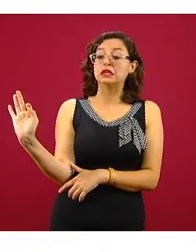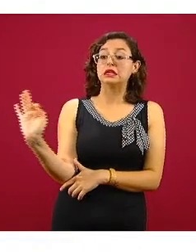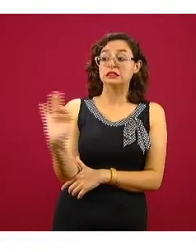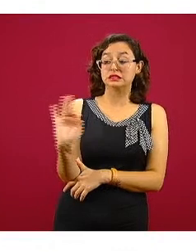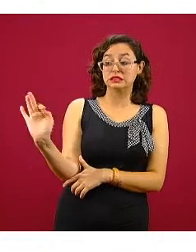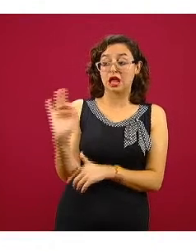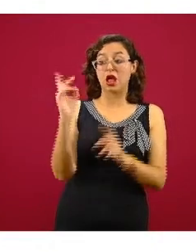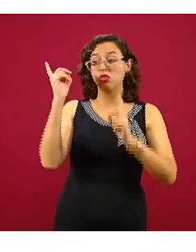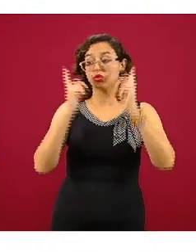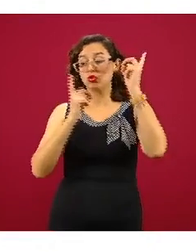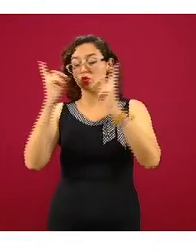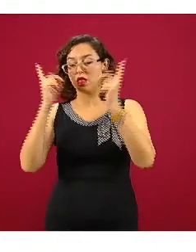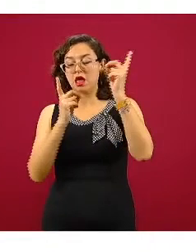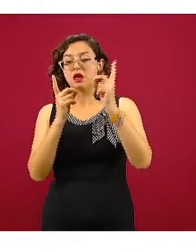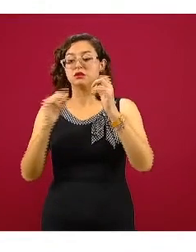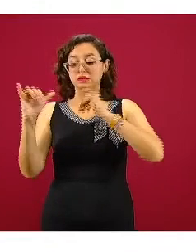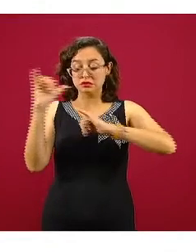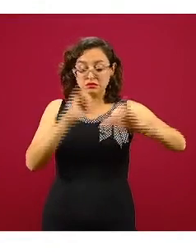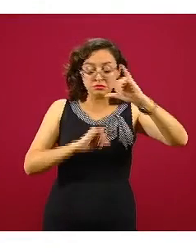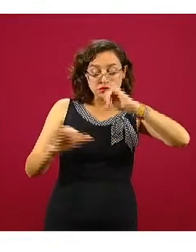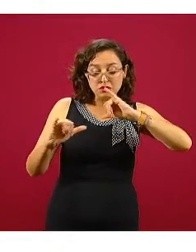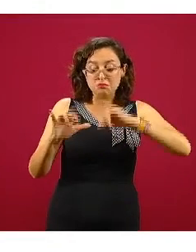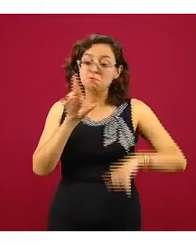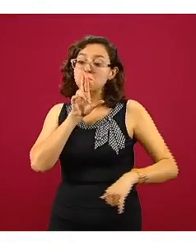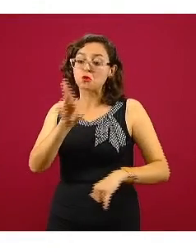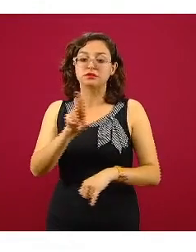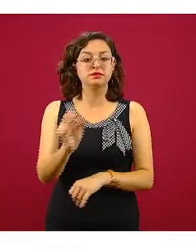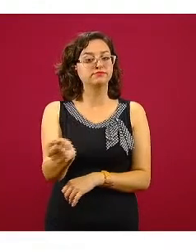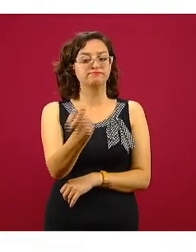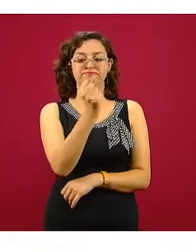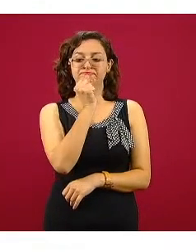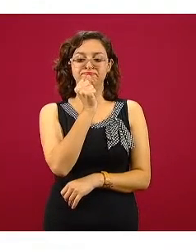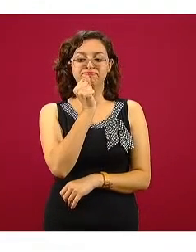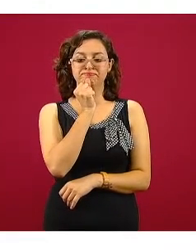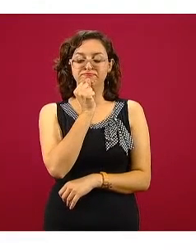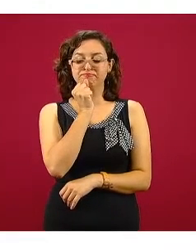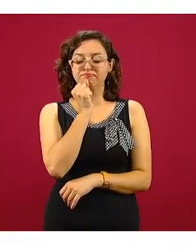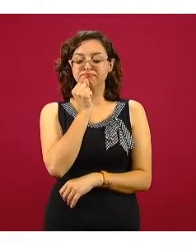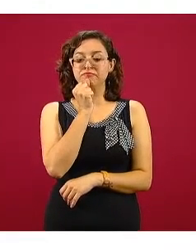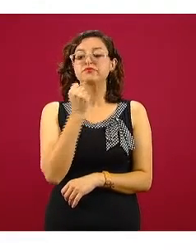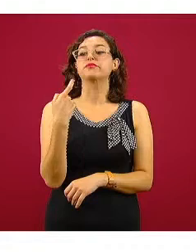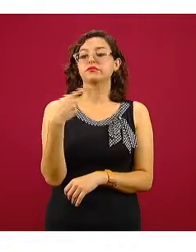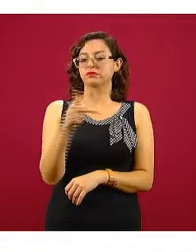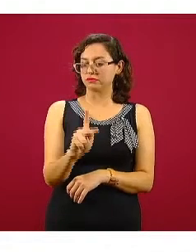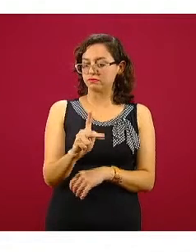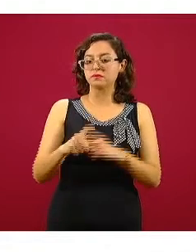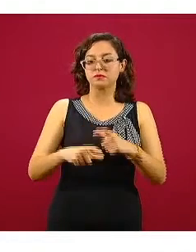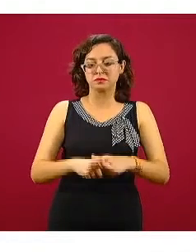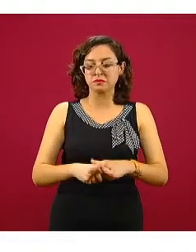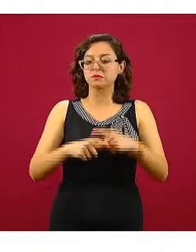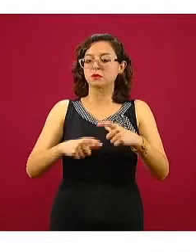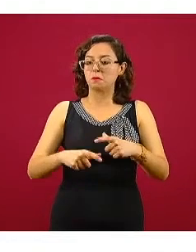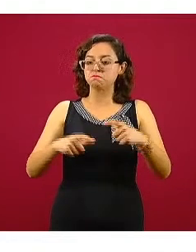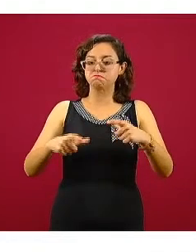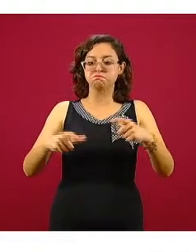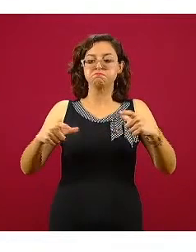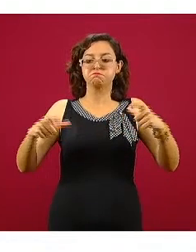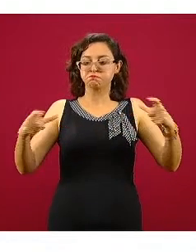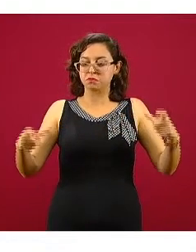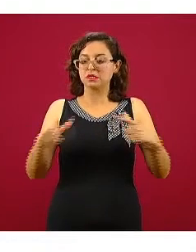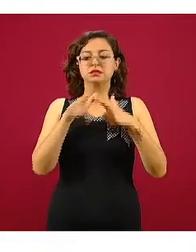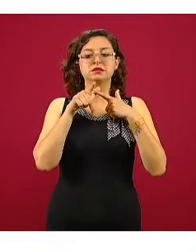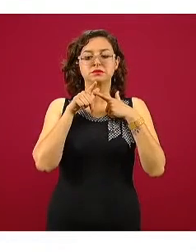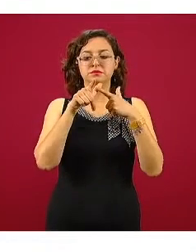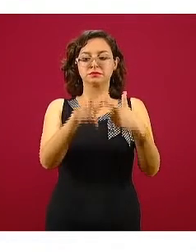todavía están esperando un resultado de su muestra de laboratorio, pero la tendencia continúa todavía en esta